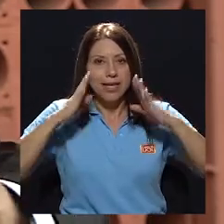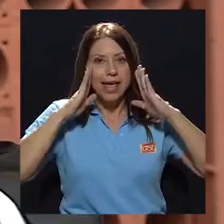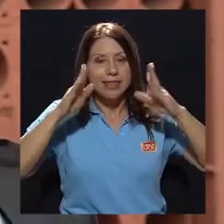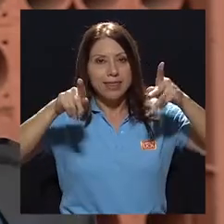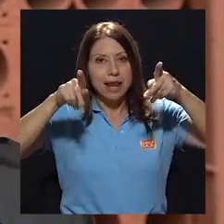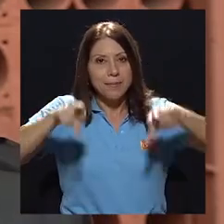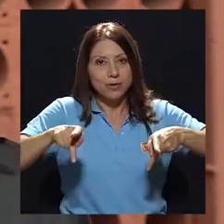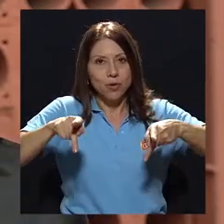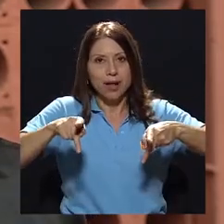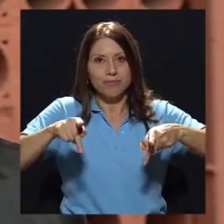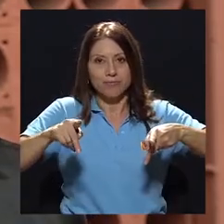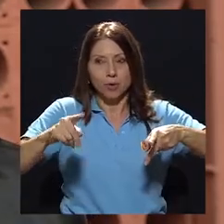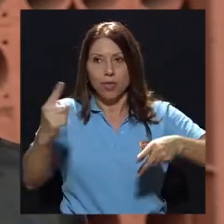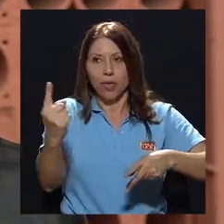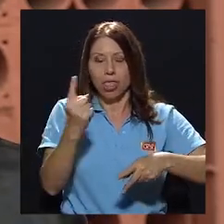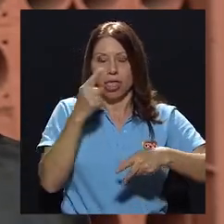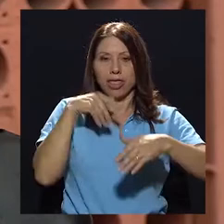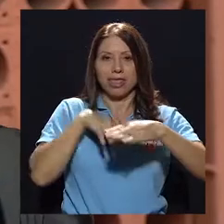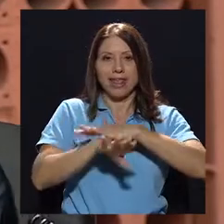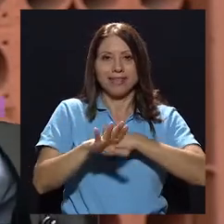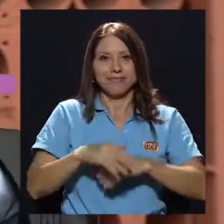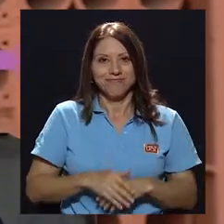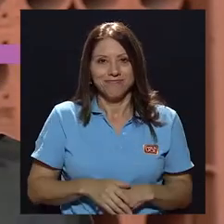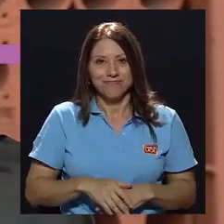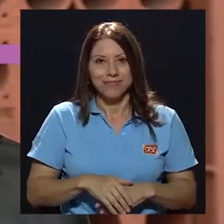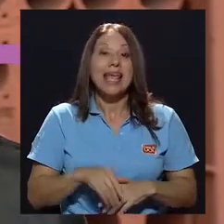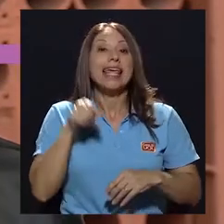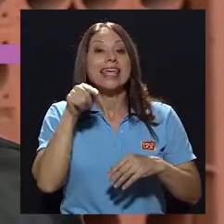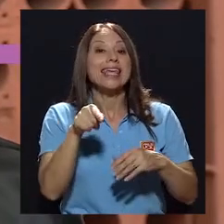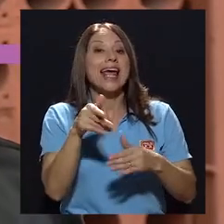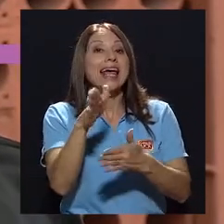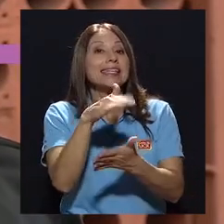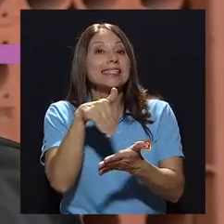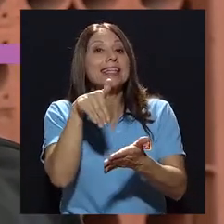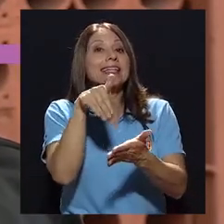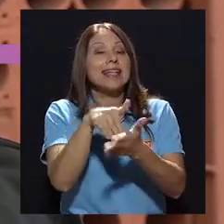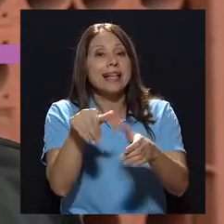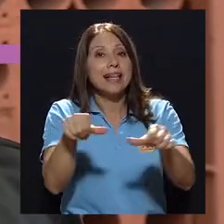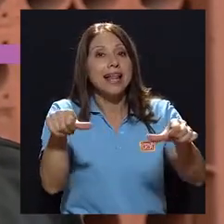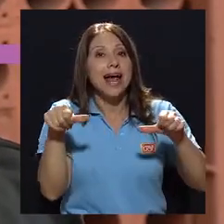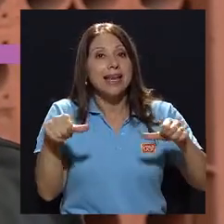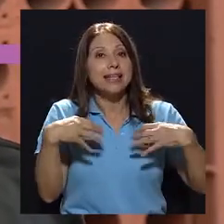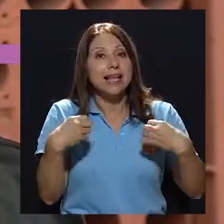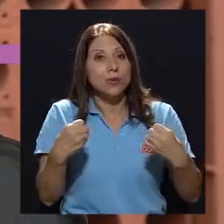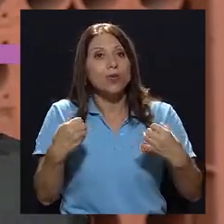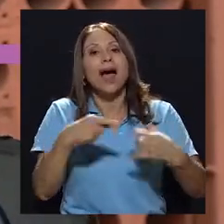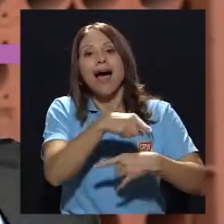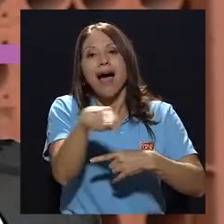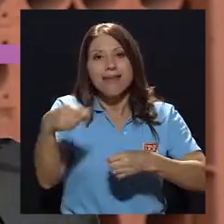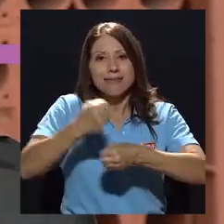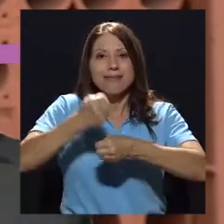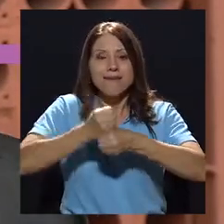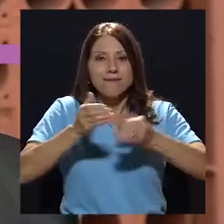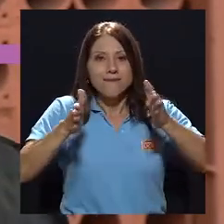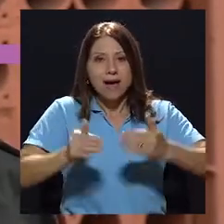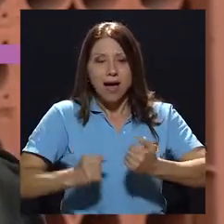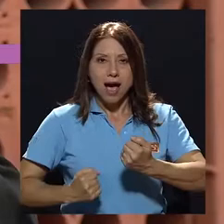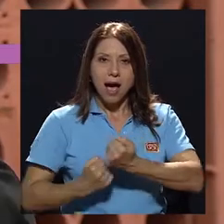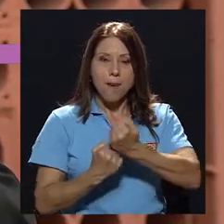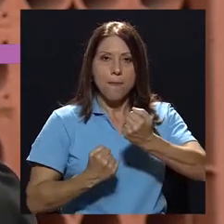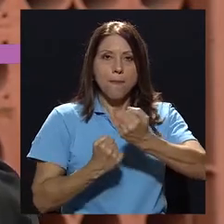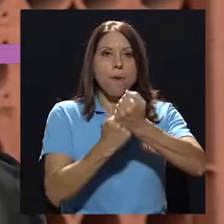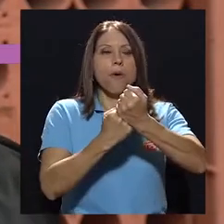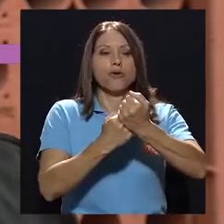que atiende a la persona cuando ingresa. Y a nivel central de la área de salud ya existe un personal que es básicamente de apoyo